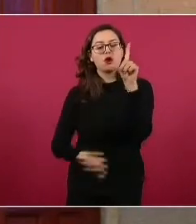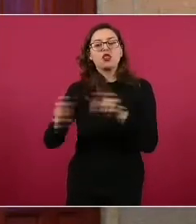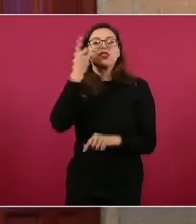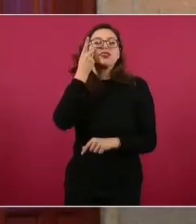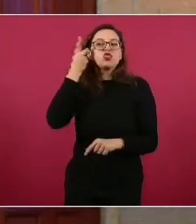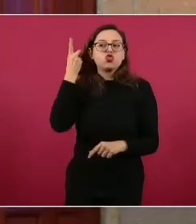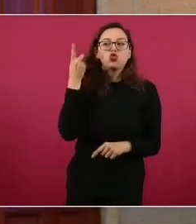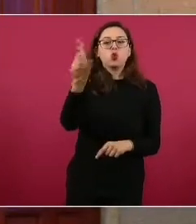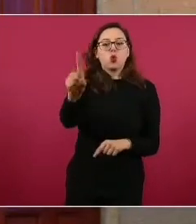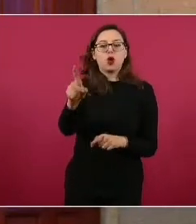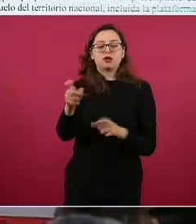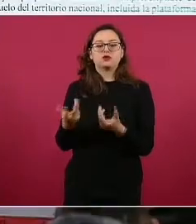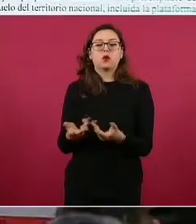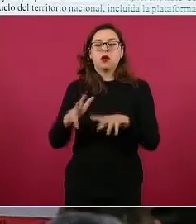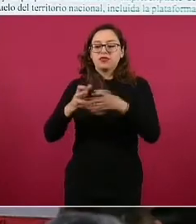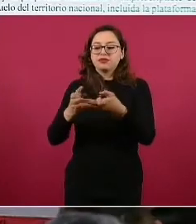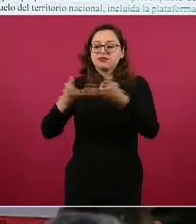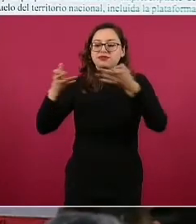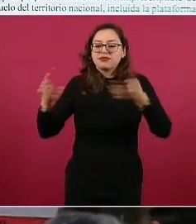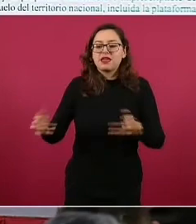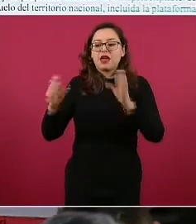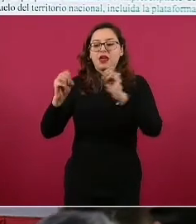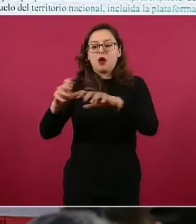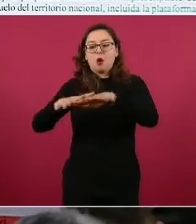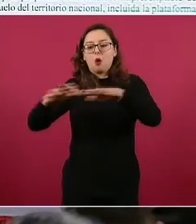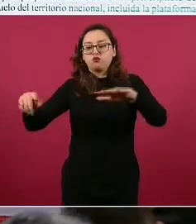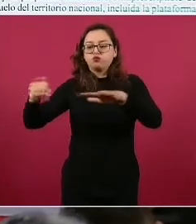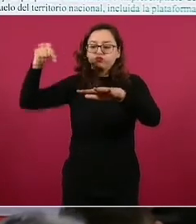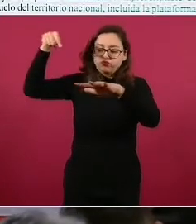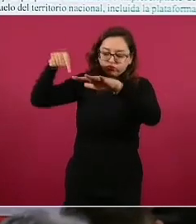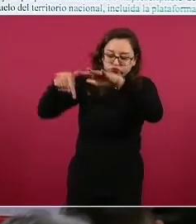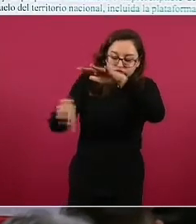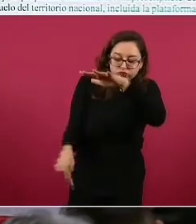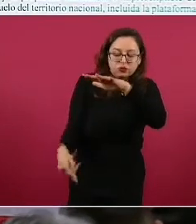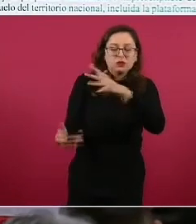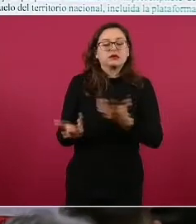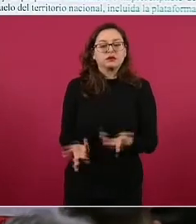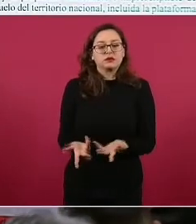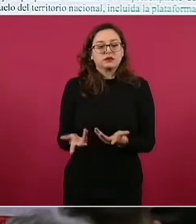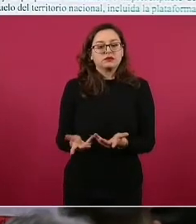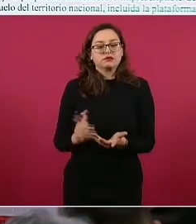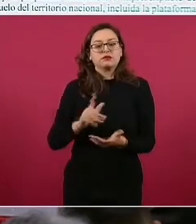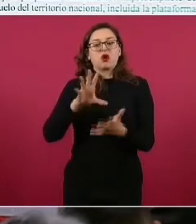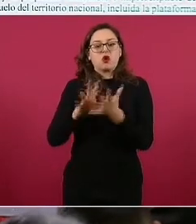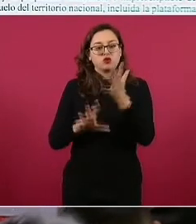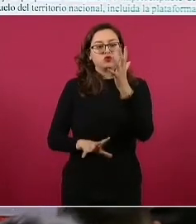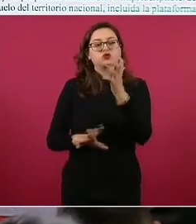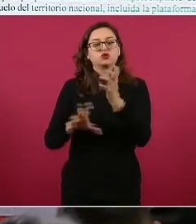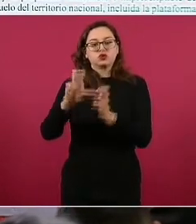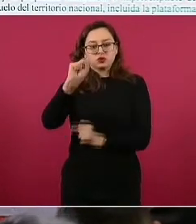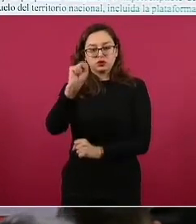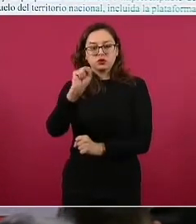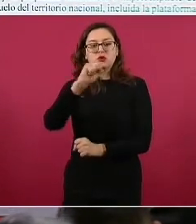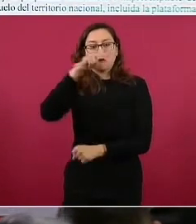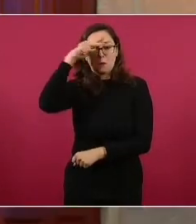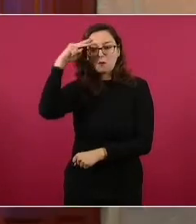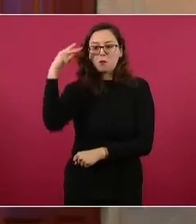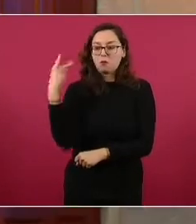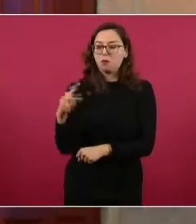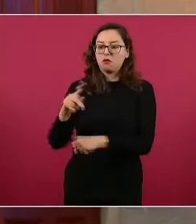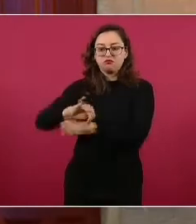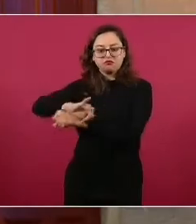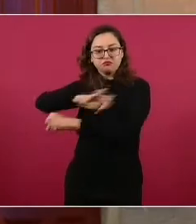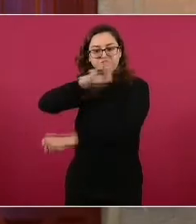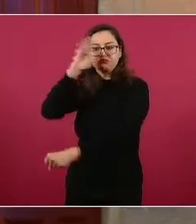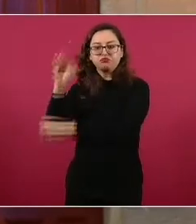yacimientos, cualquiera que sea su estado físico de conformidad con la Constitución política de los